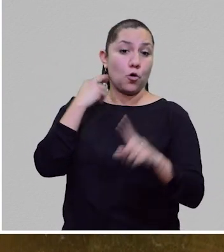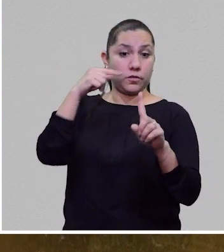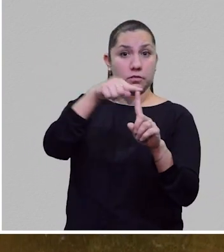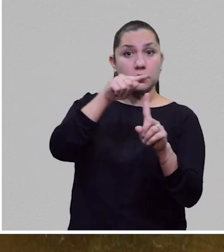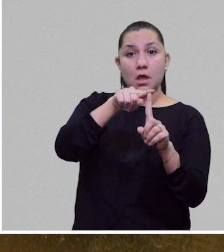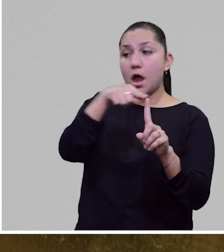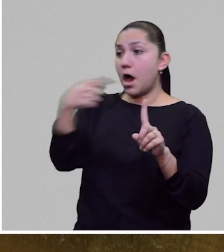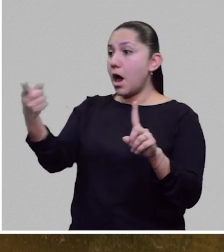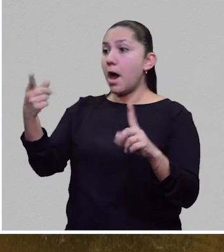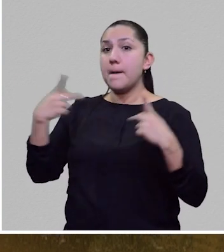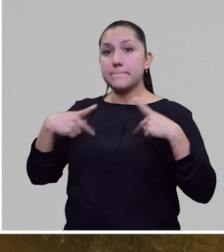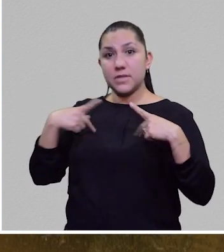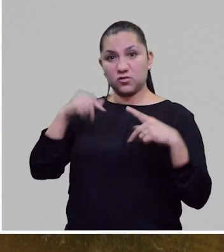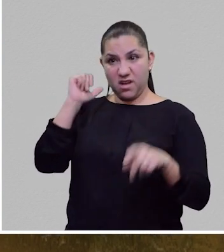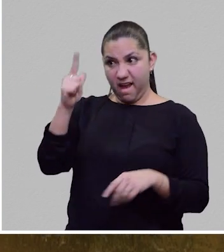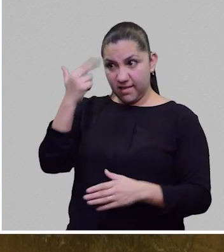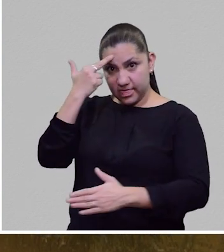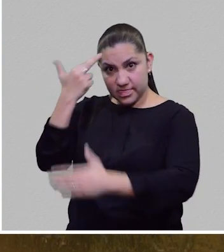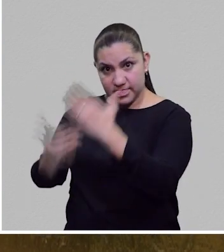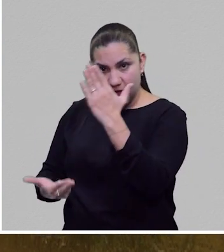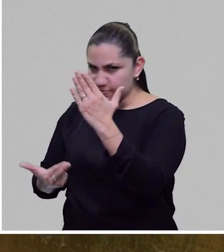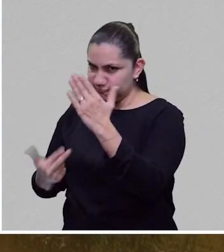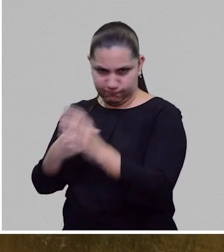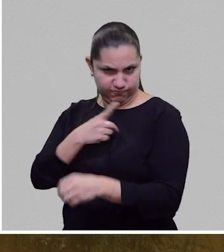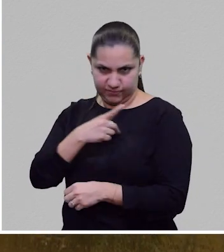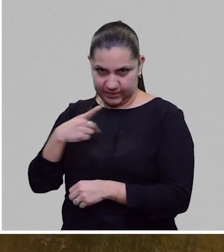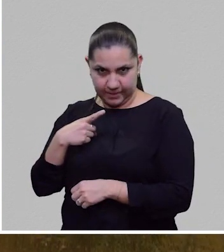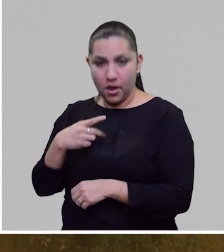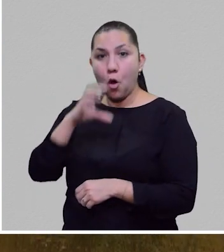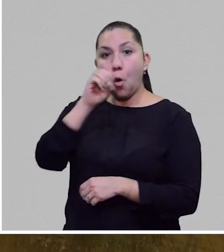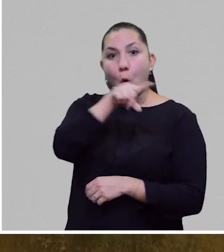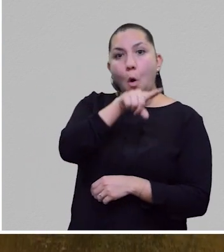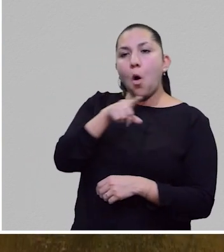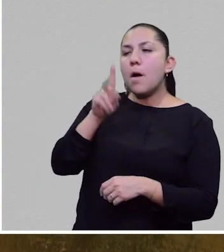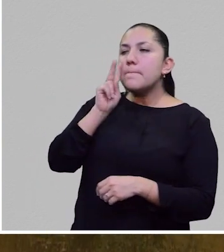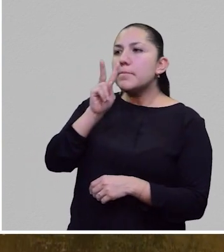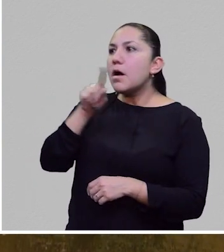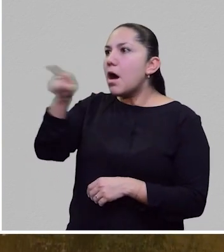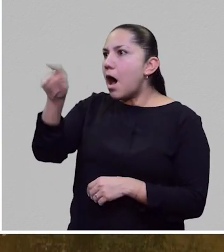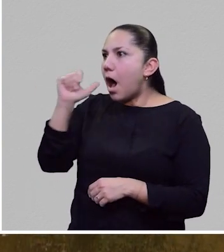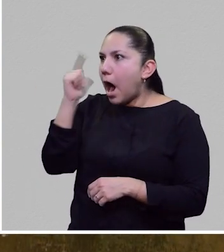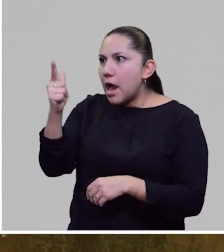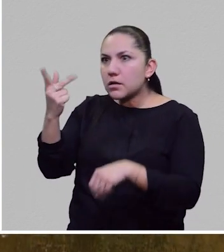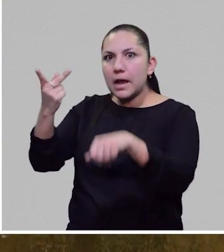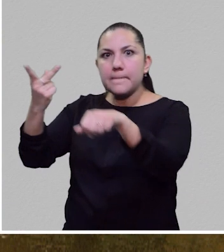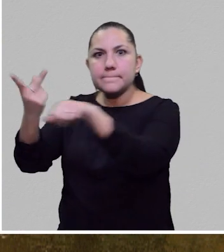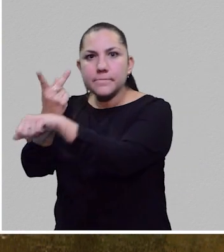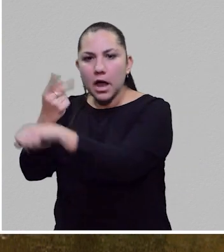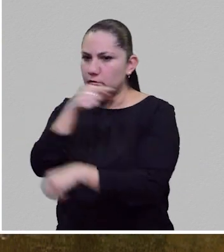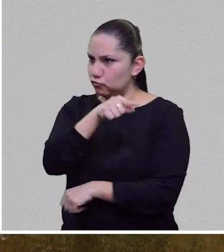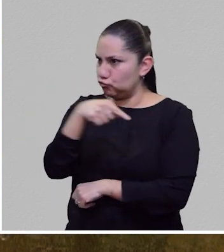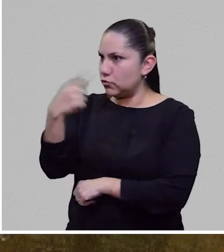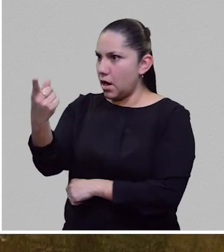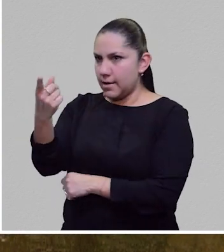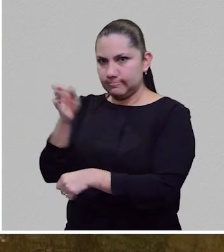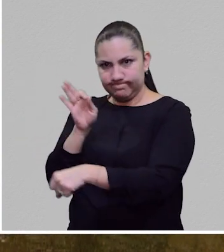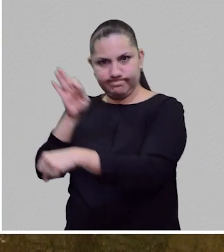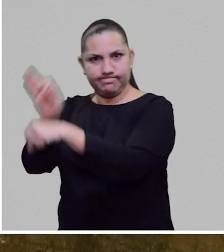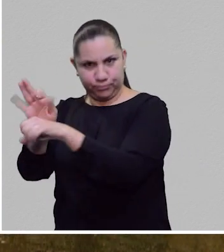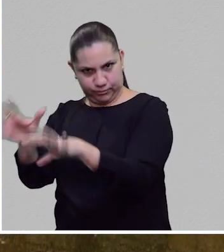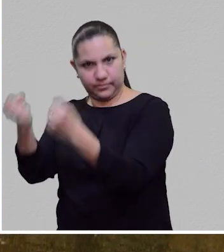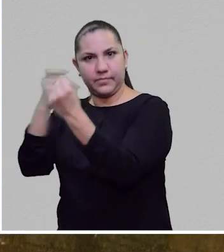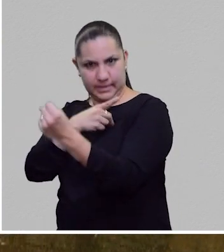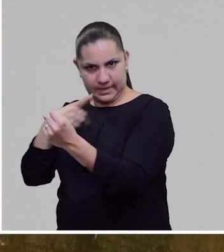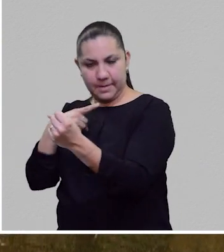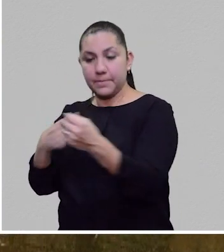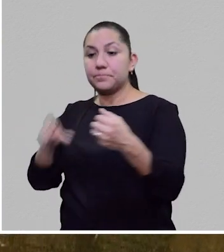jamás dañar a un ser humano ni permitir que por su inacción un ser humano sufra daño. La segunda es que un robot siempre debe obedecer